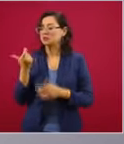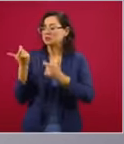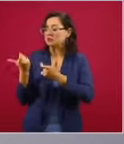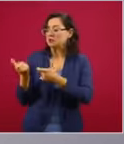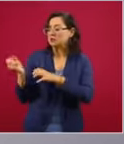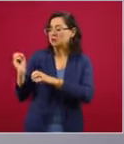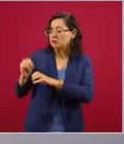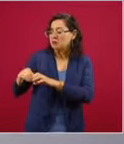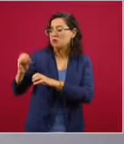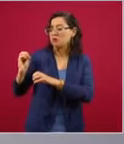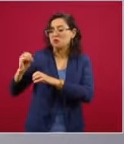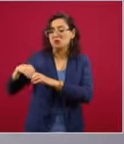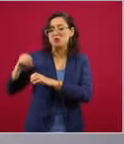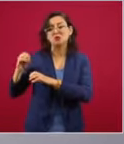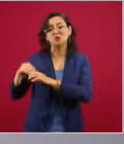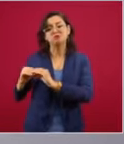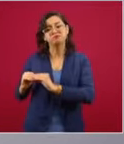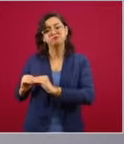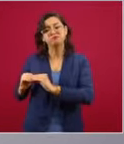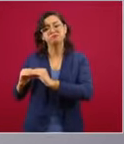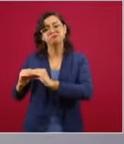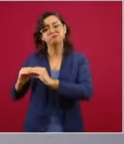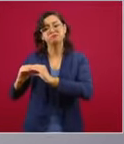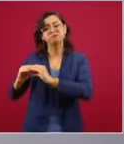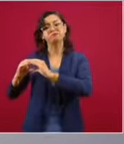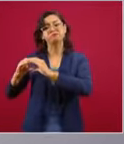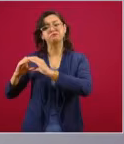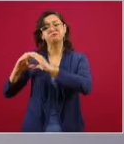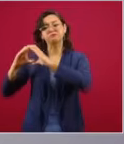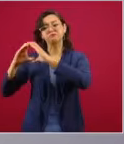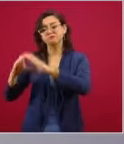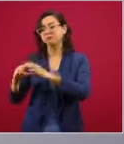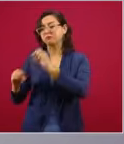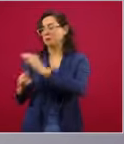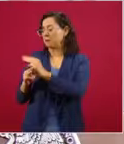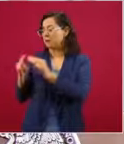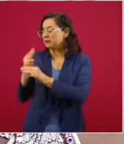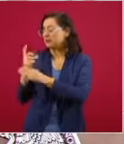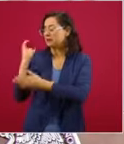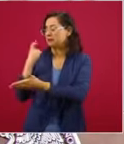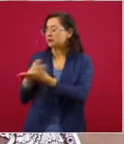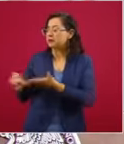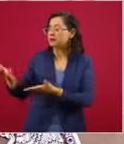sus recursos, van comprando su material,